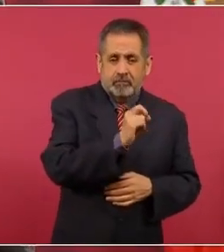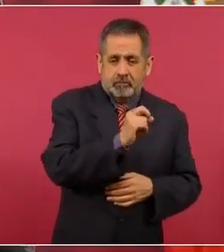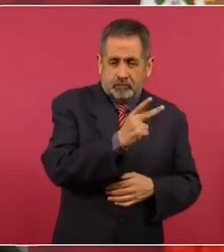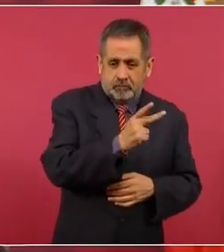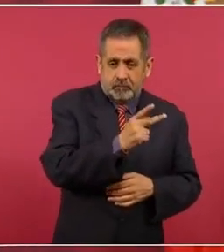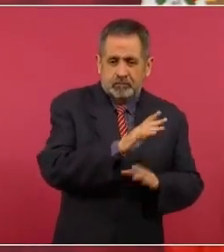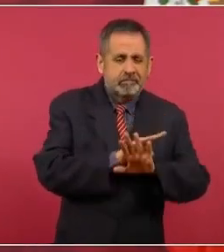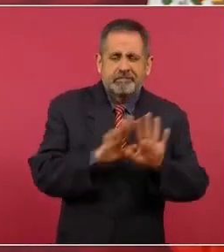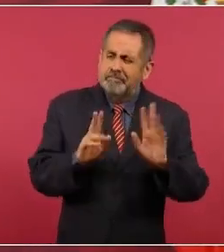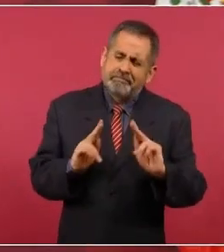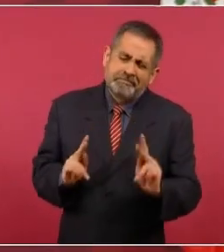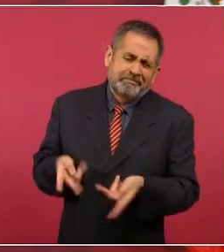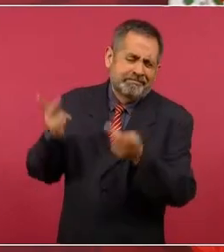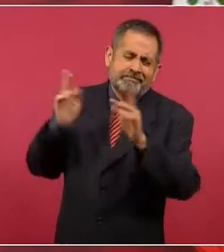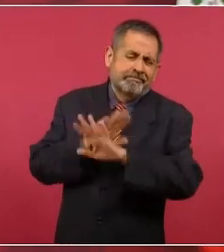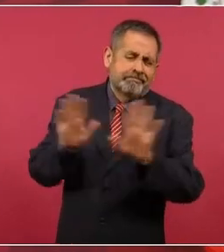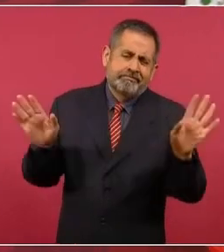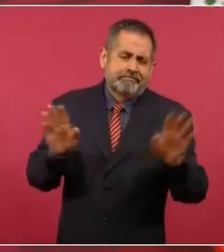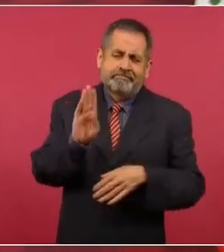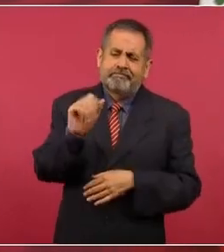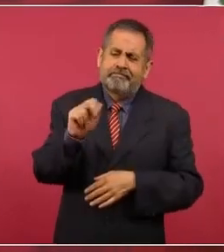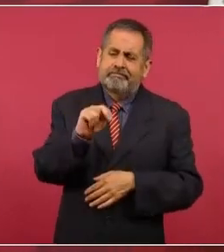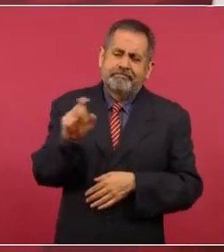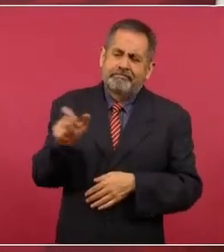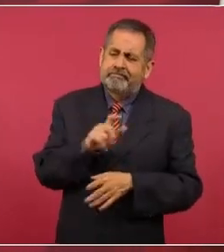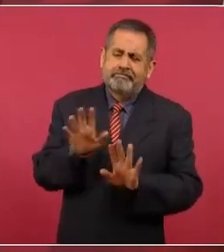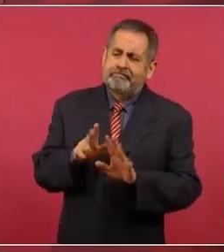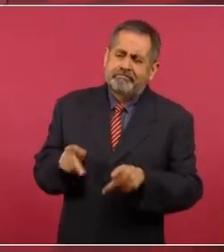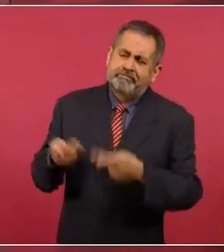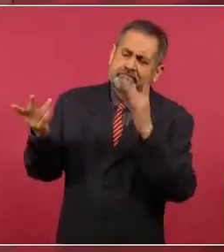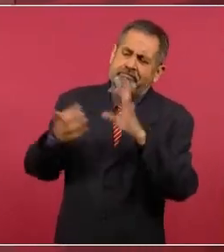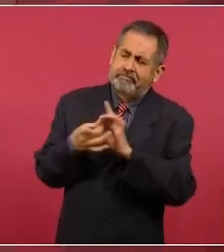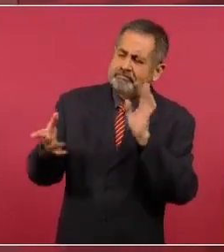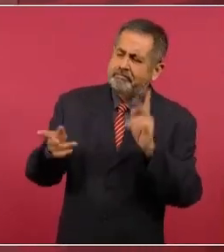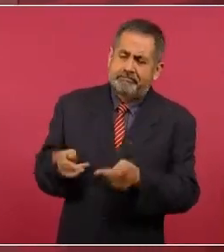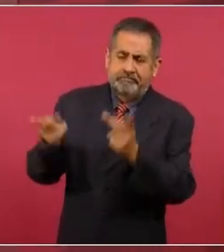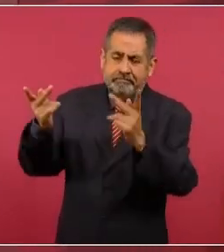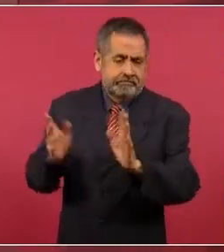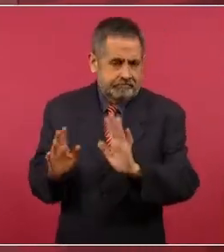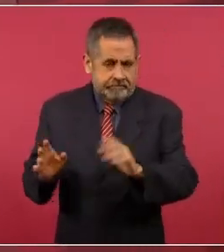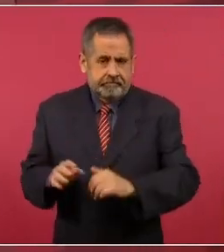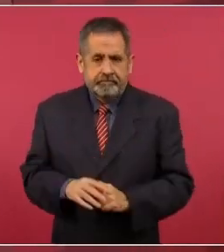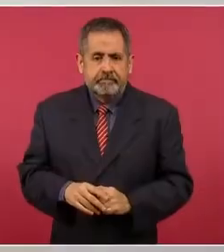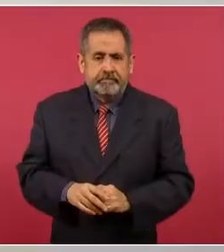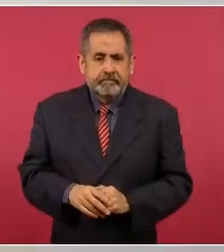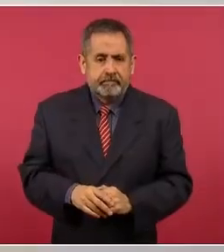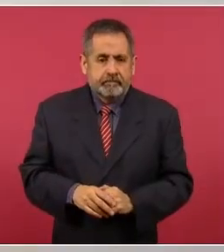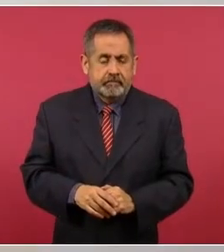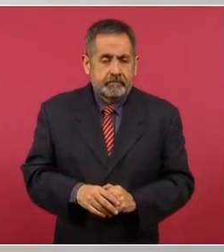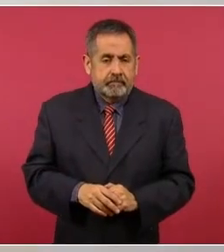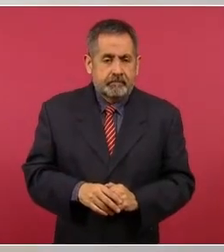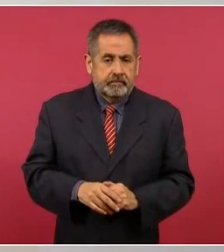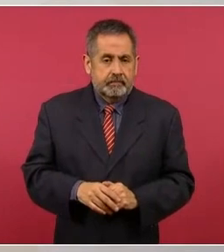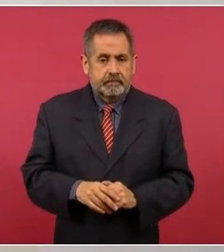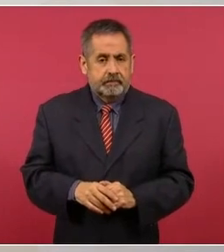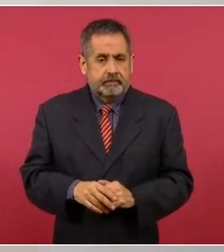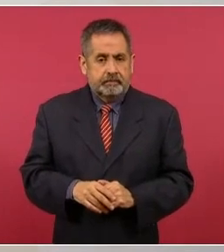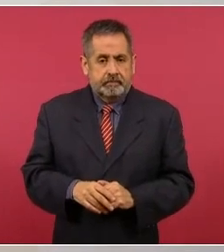Banamex y nosotros claro